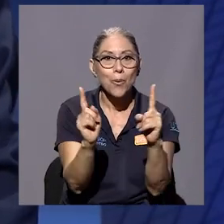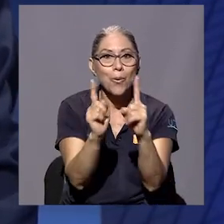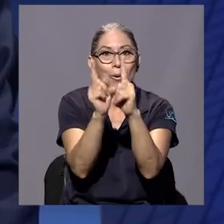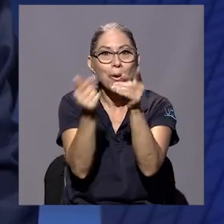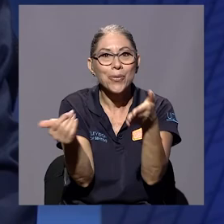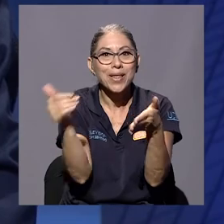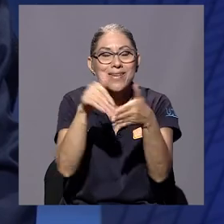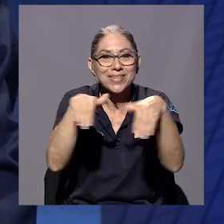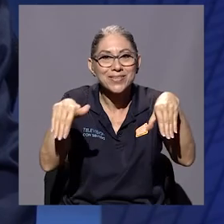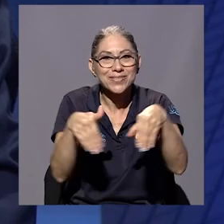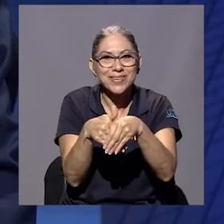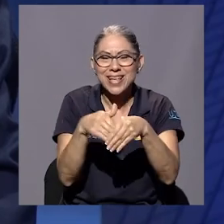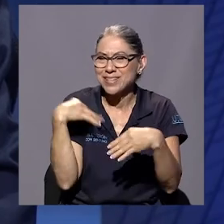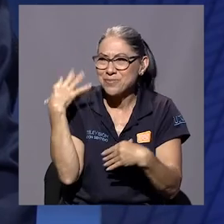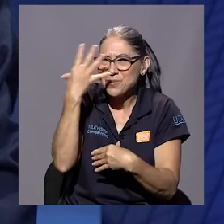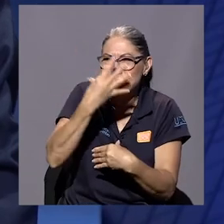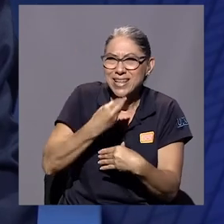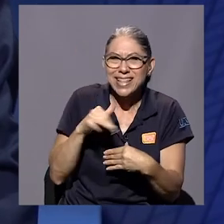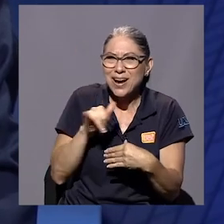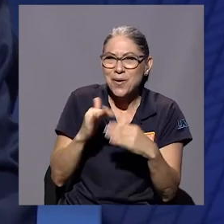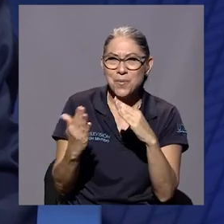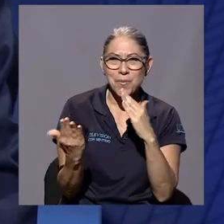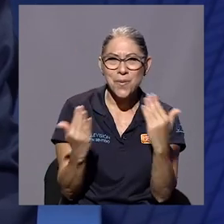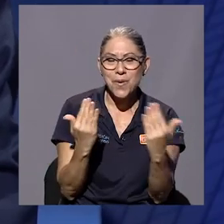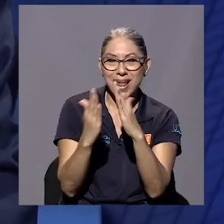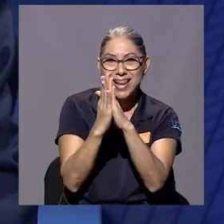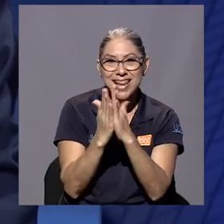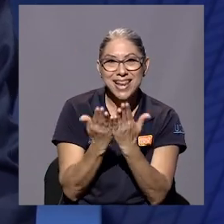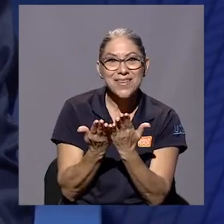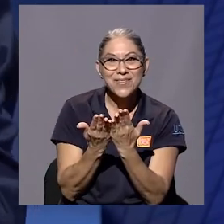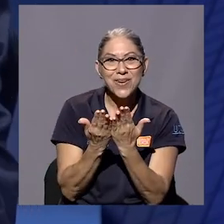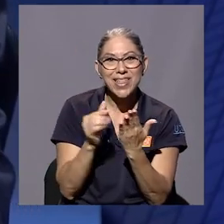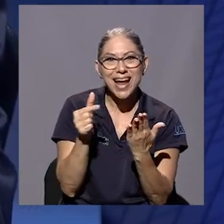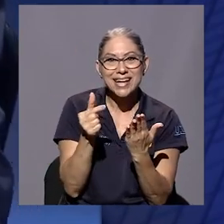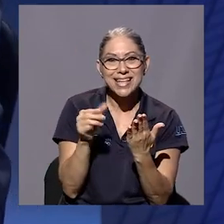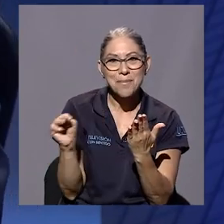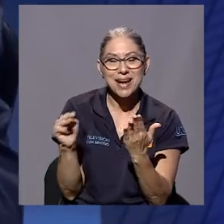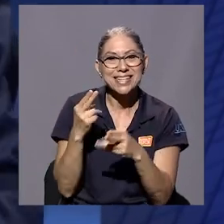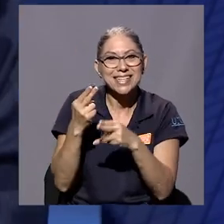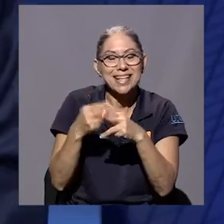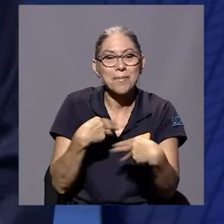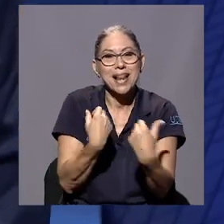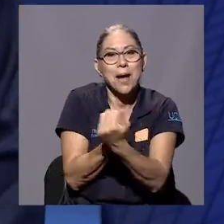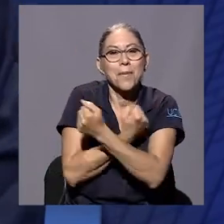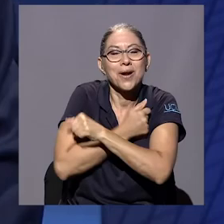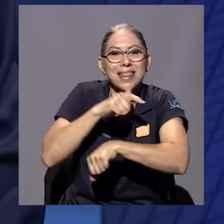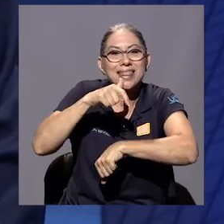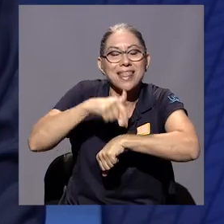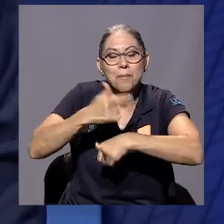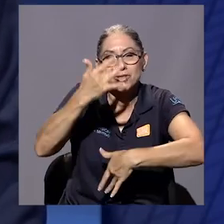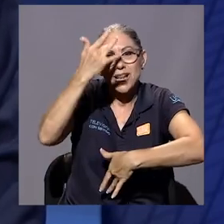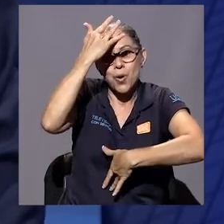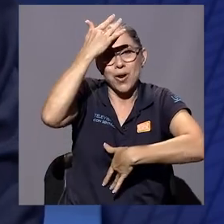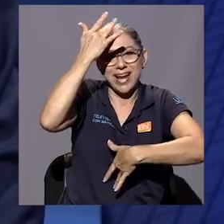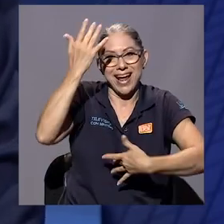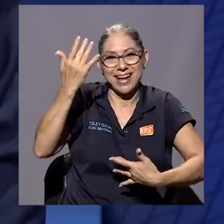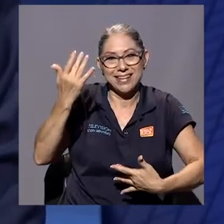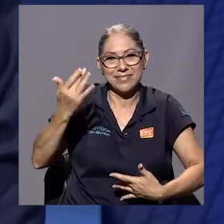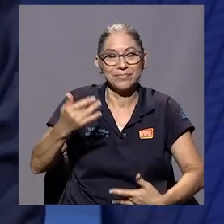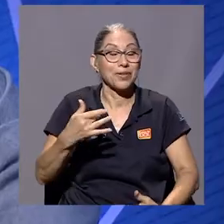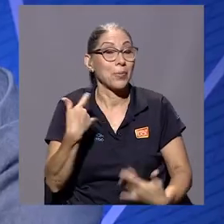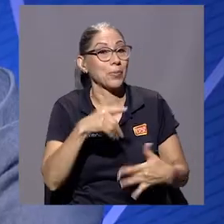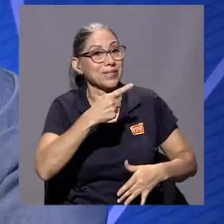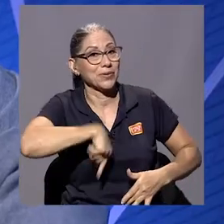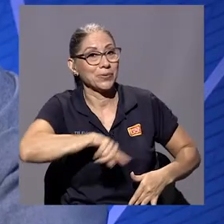El Amor en Tiempos del Cólera. Qué lindo, qué lindo. Sí, sí, algo así, celebración. Pues, don Enrique,